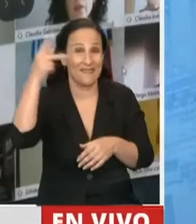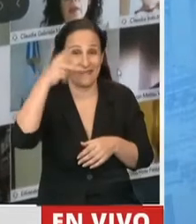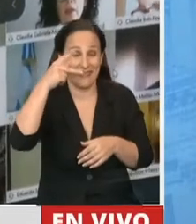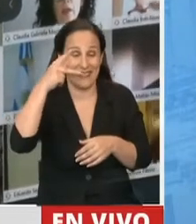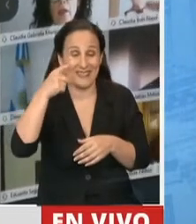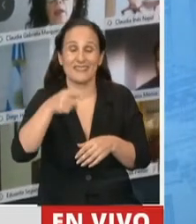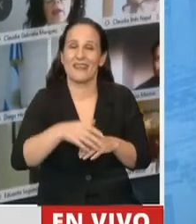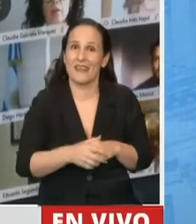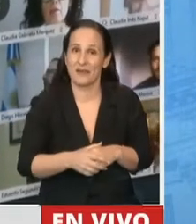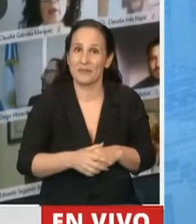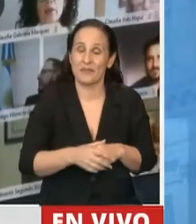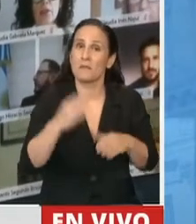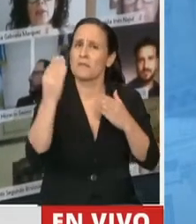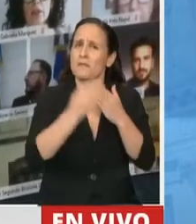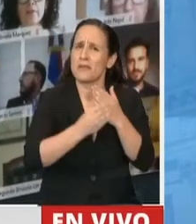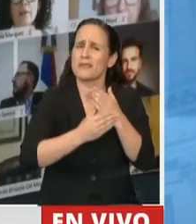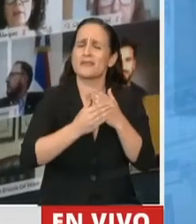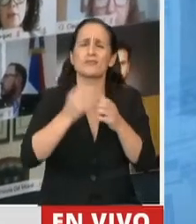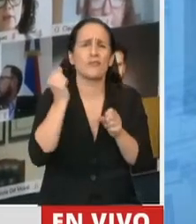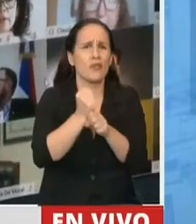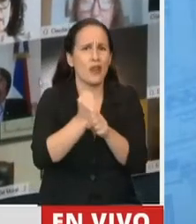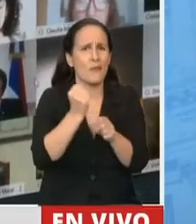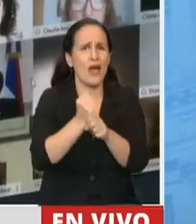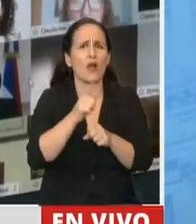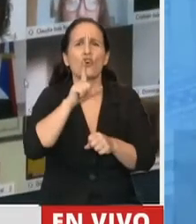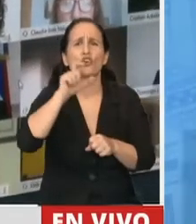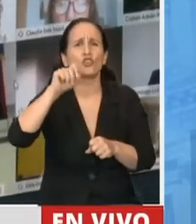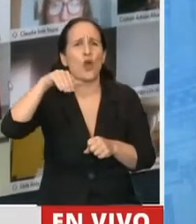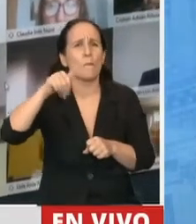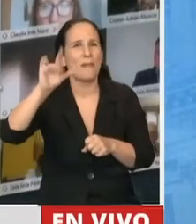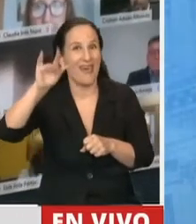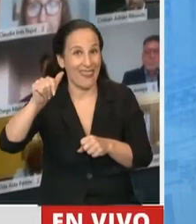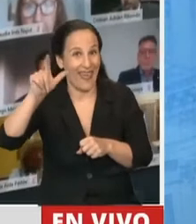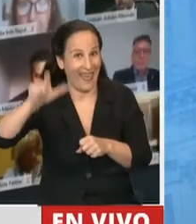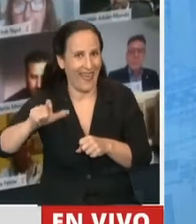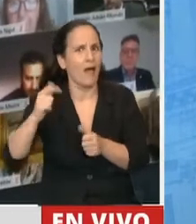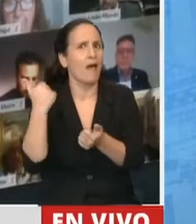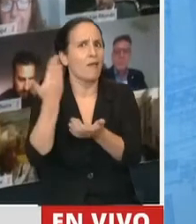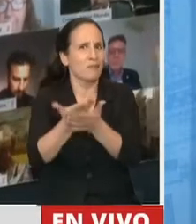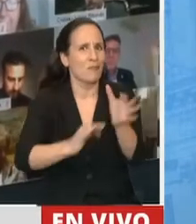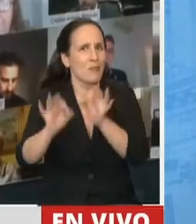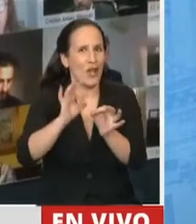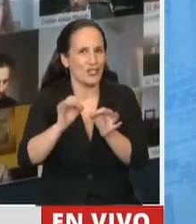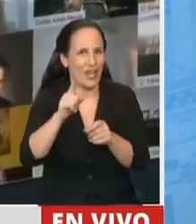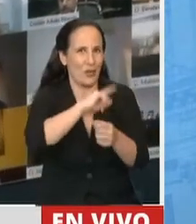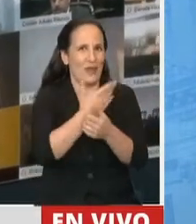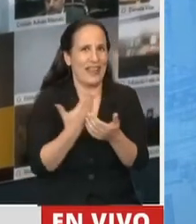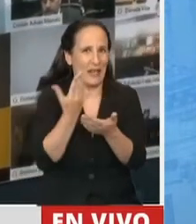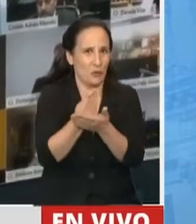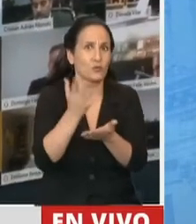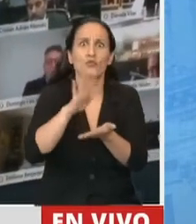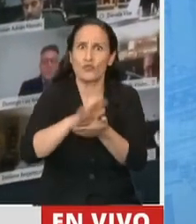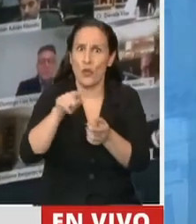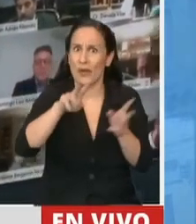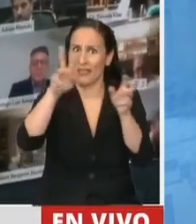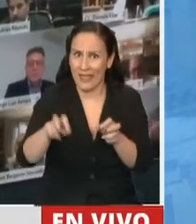Kirchner, el Ministro de Trabajo, Carlos Tomada, presentaba el primer proyecto del Poder Ejecutivo de la Nación sobre este tema,